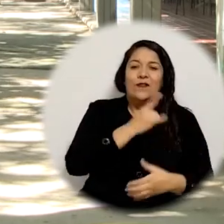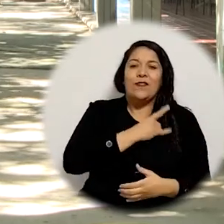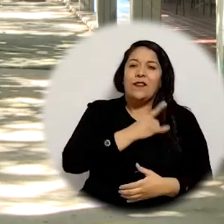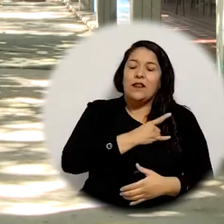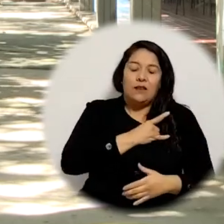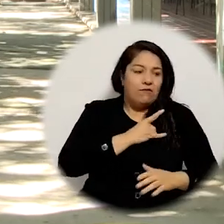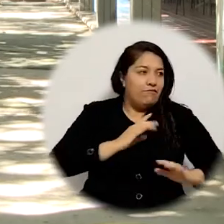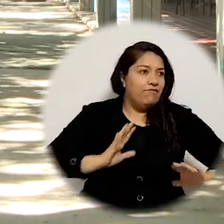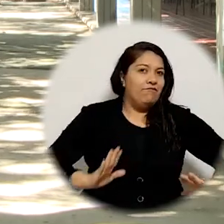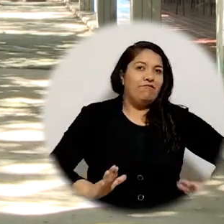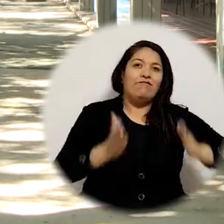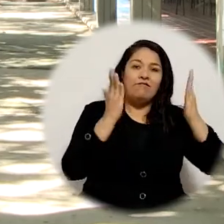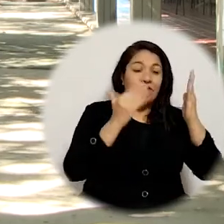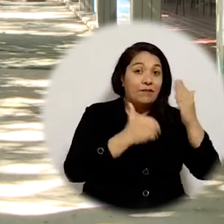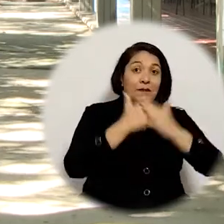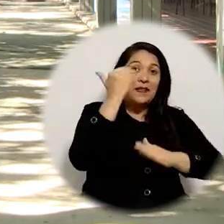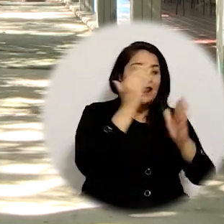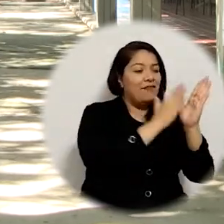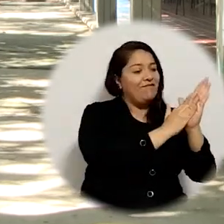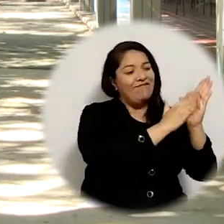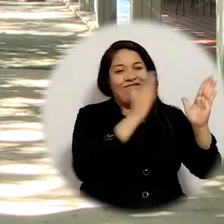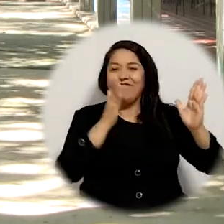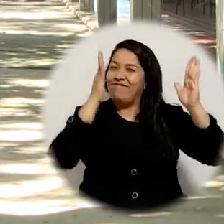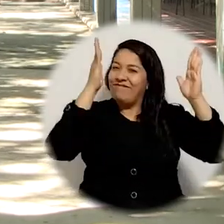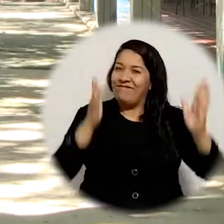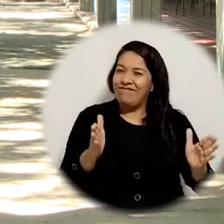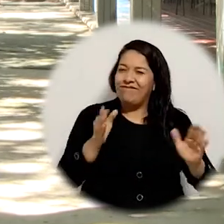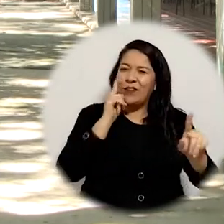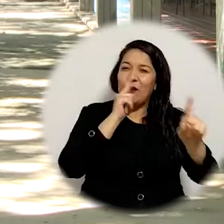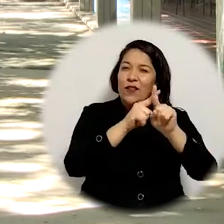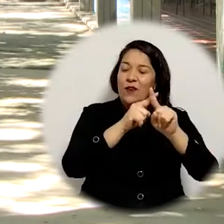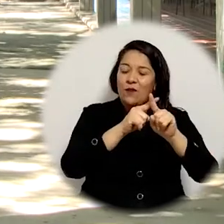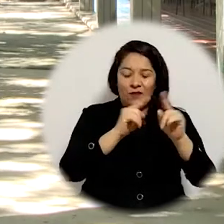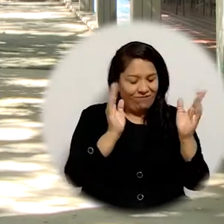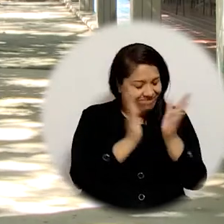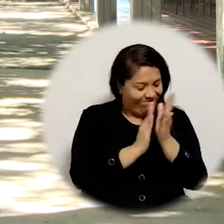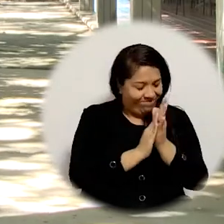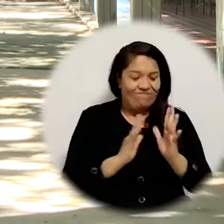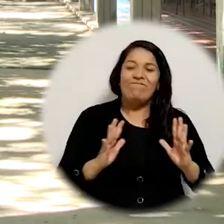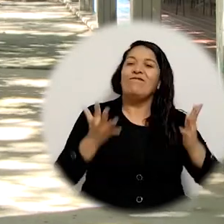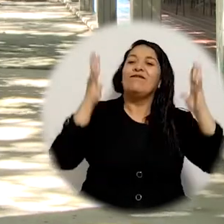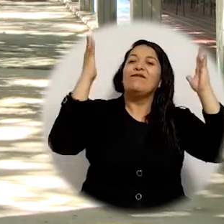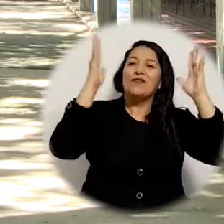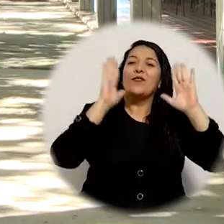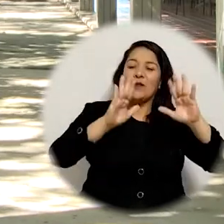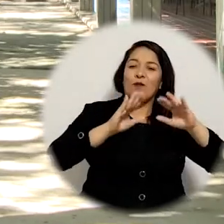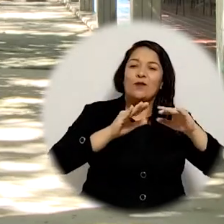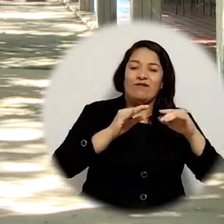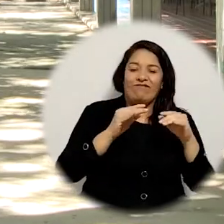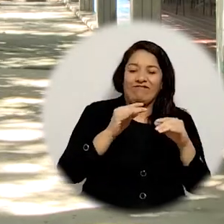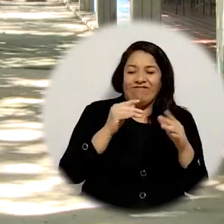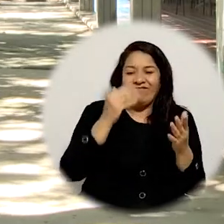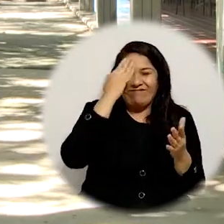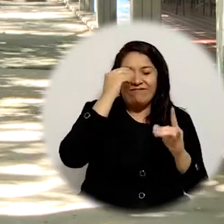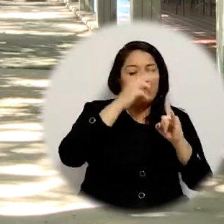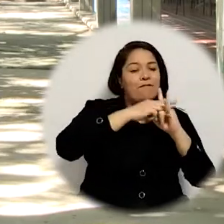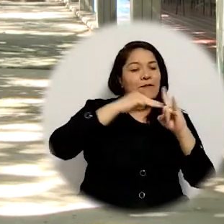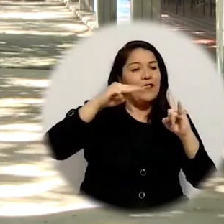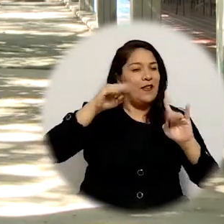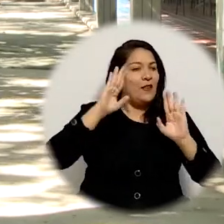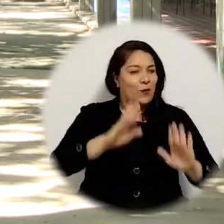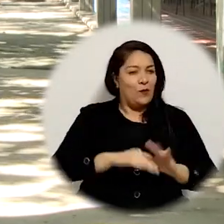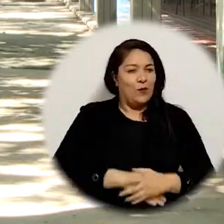universitaria por este nuevo periodo rectoral que acaba de iniciar y para el que desean éxitos en la gestión administrativa a